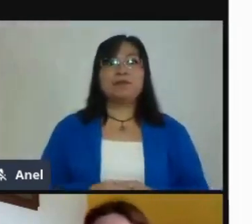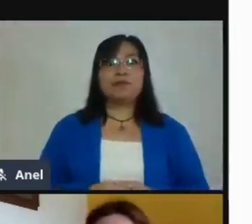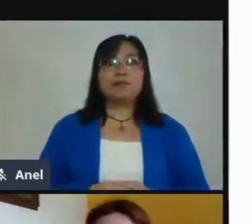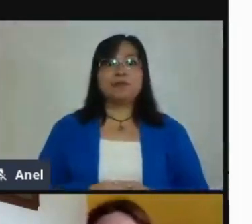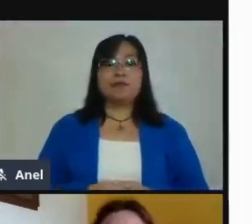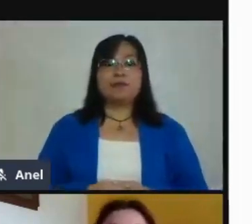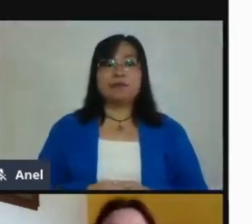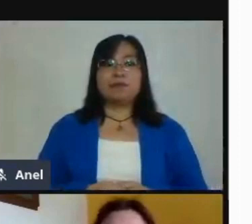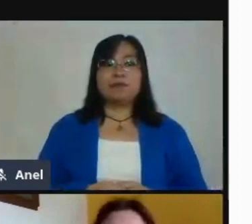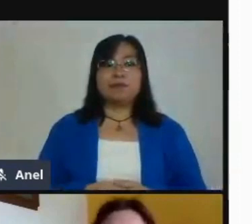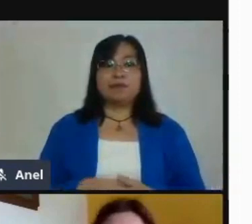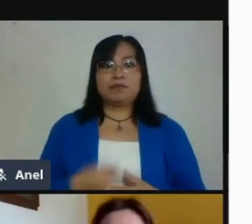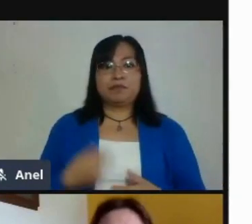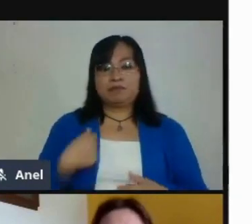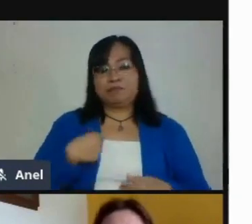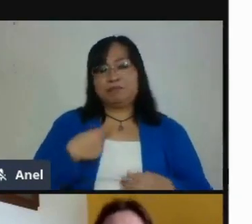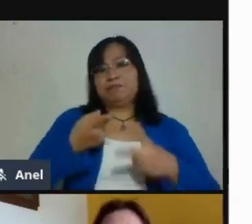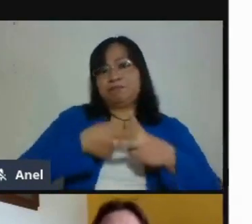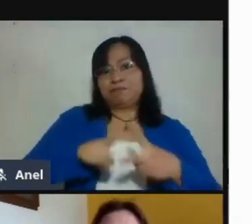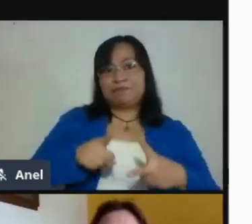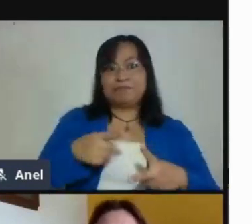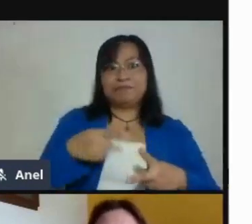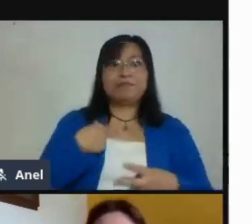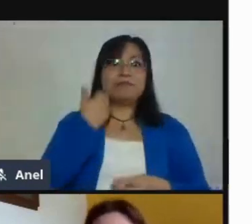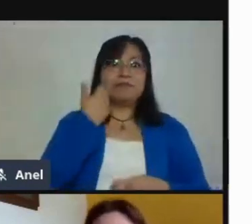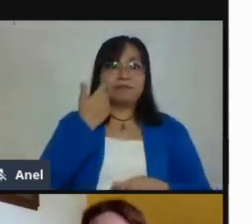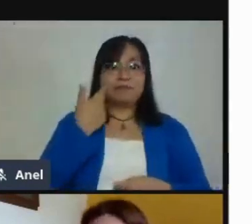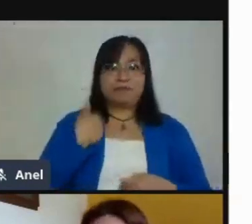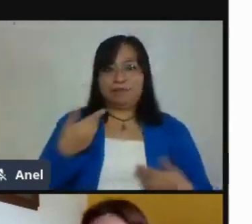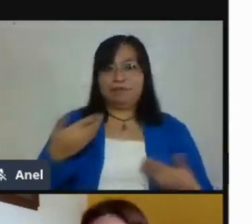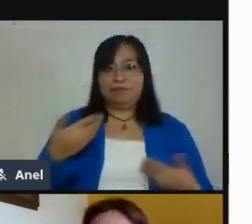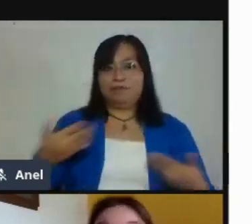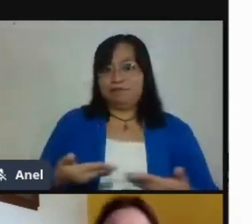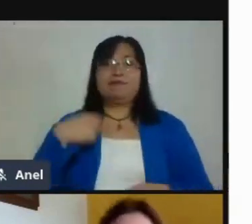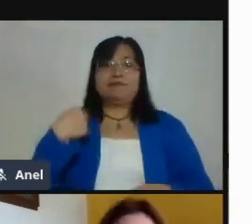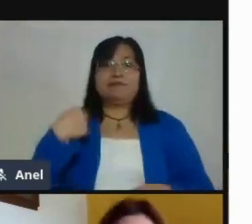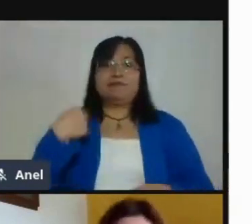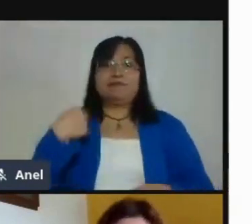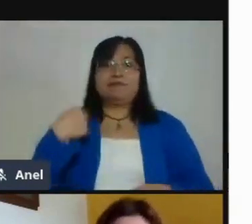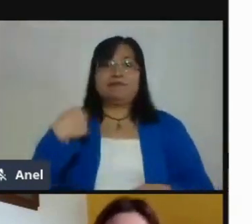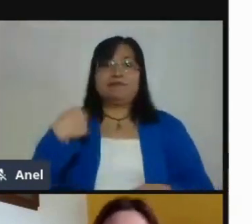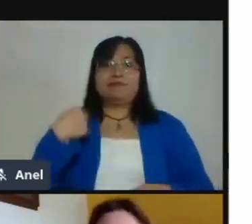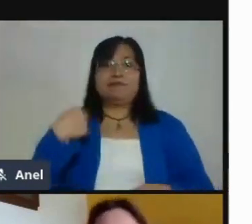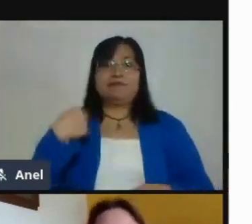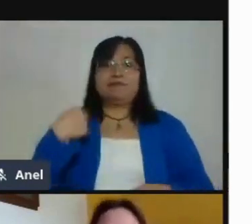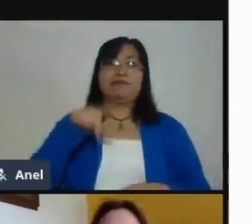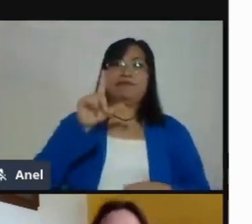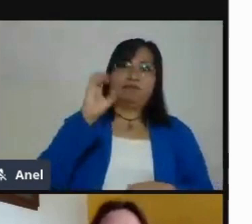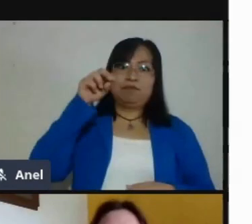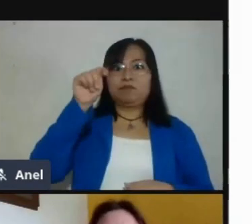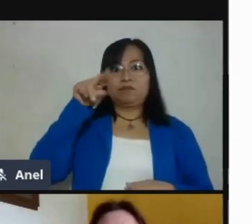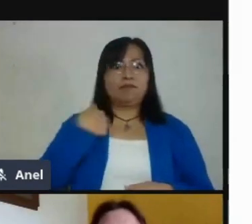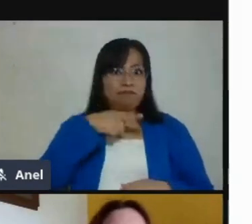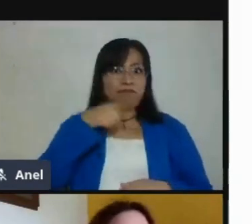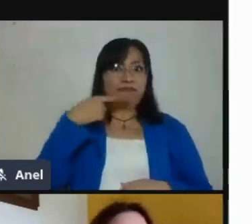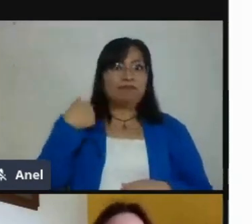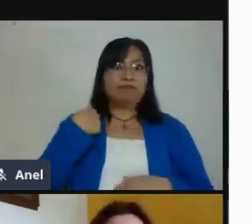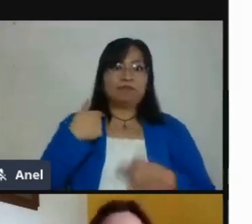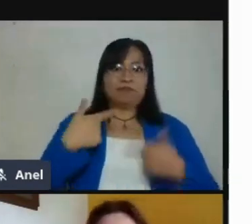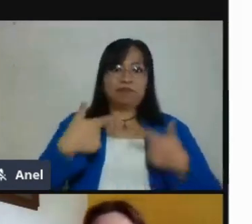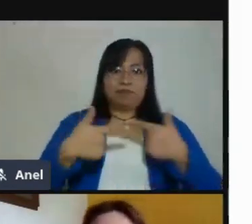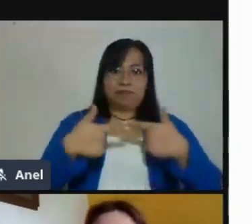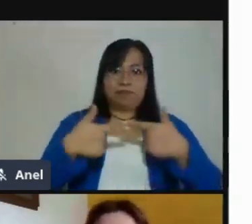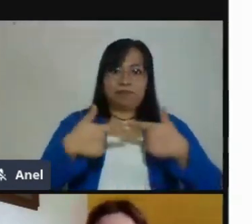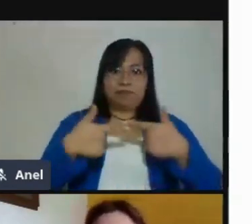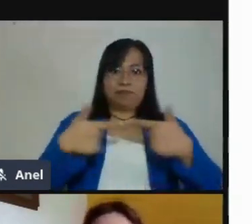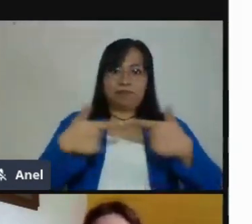comenzar presentándome. Mi nombre es Leonor Tena. Yo soy parte del equipo de Google for Education. Yo tengo años